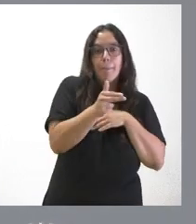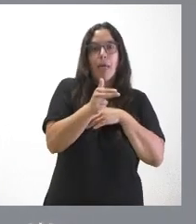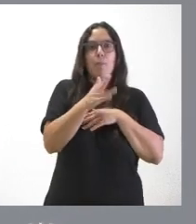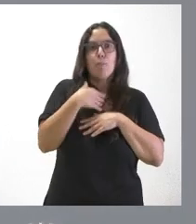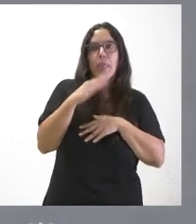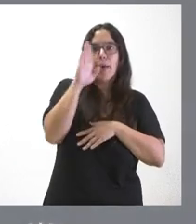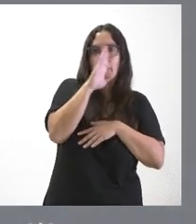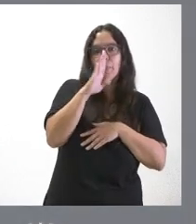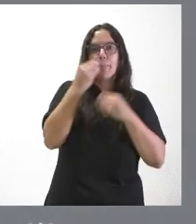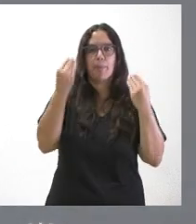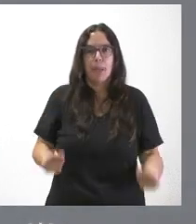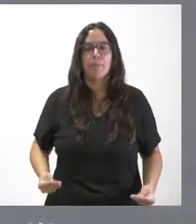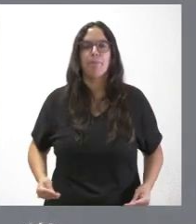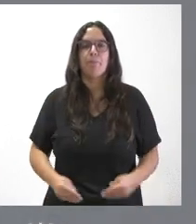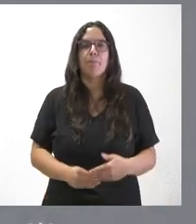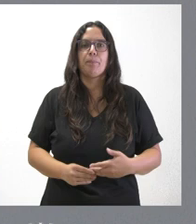especie.